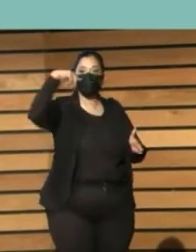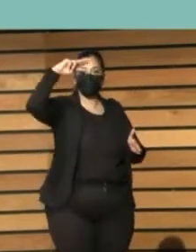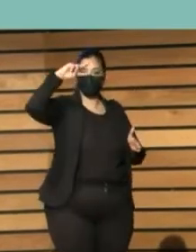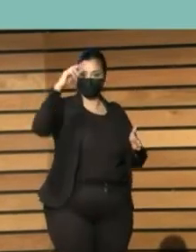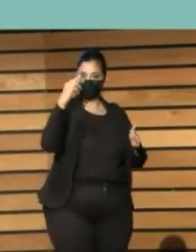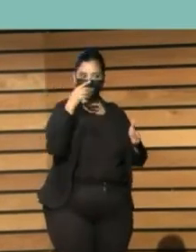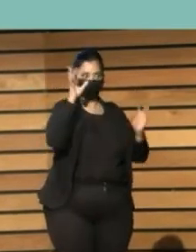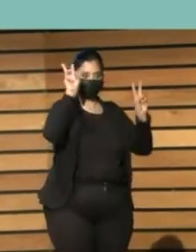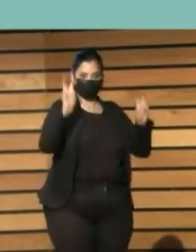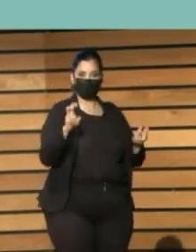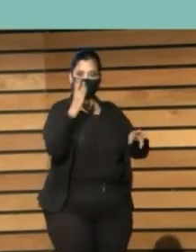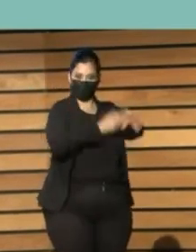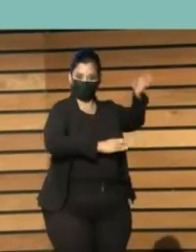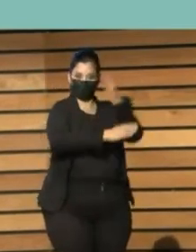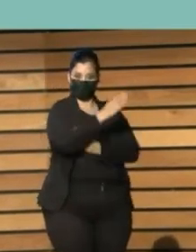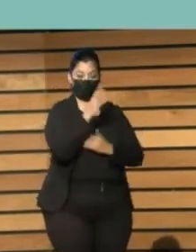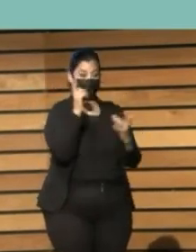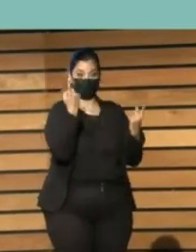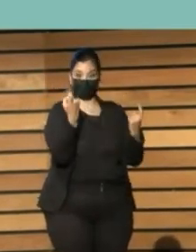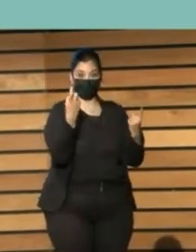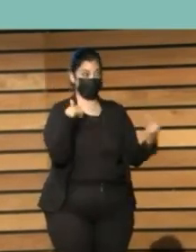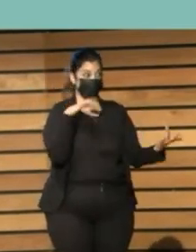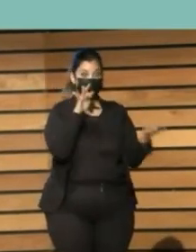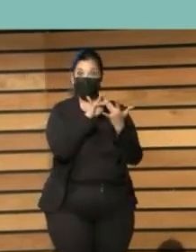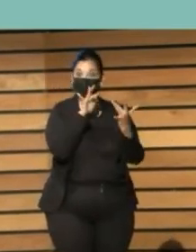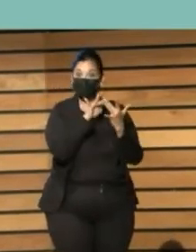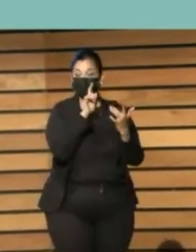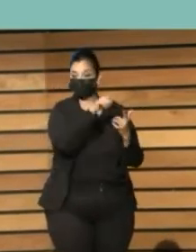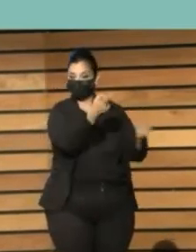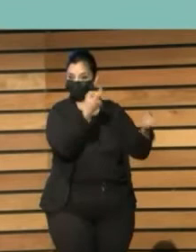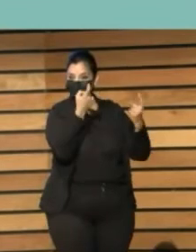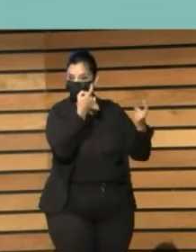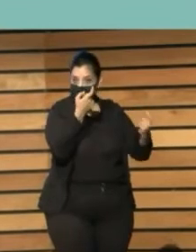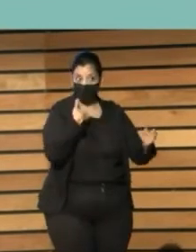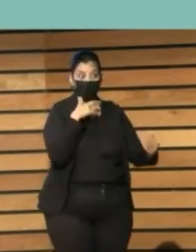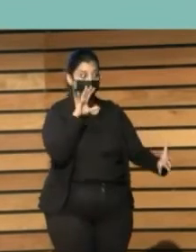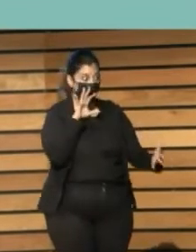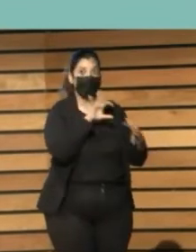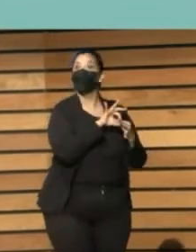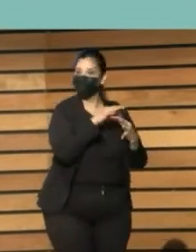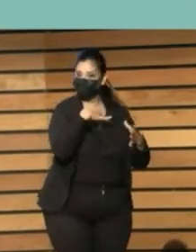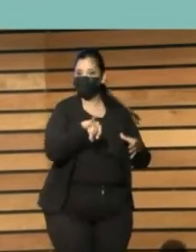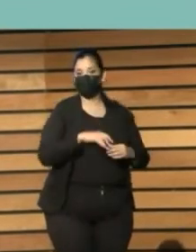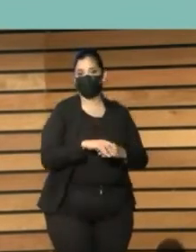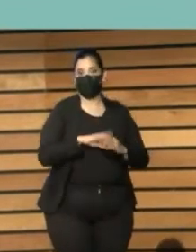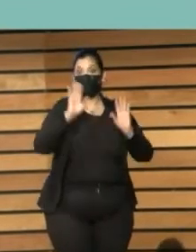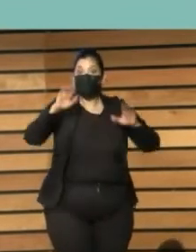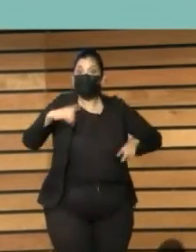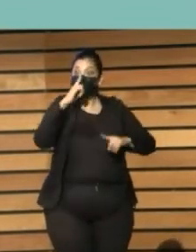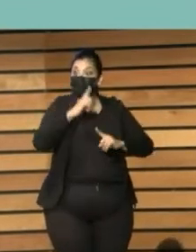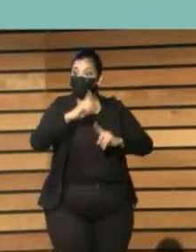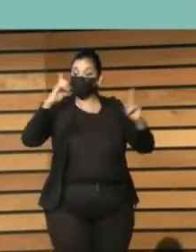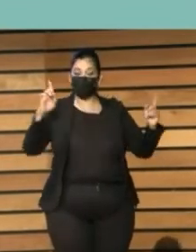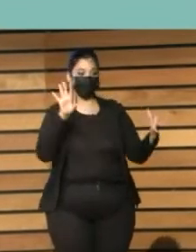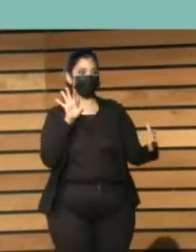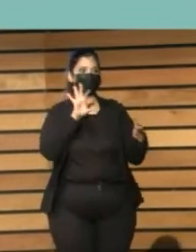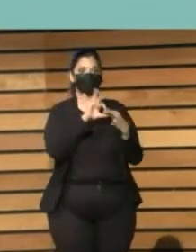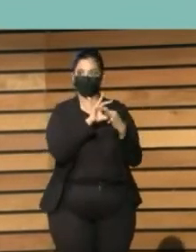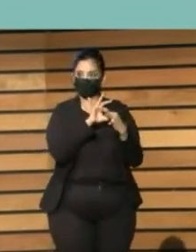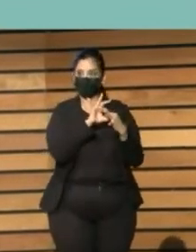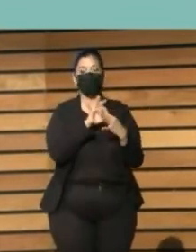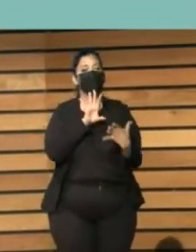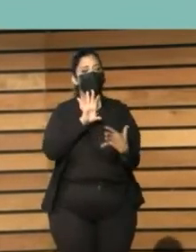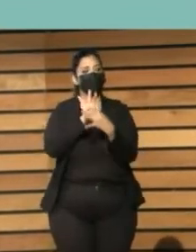día a día. Y otra mesa técnica que llevamos un año con ellos es una mesa técnica